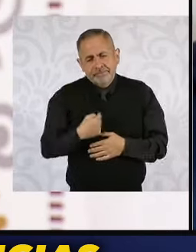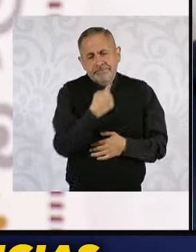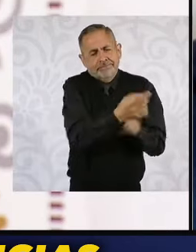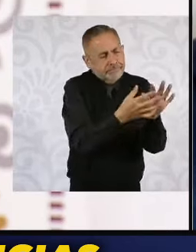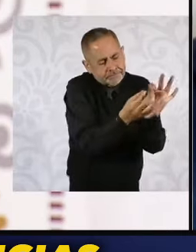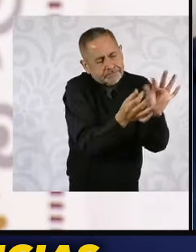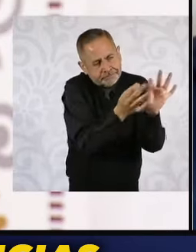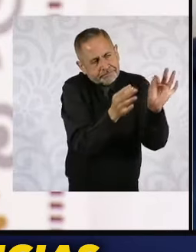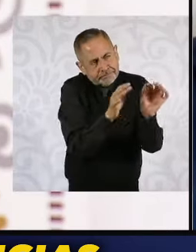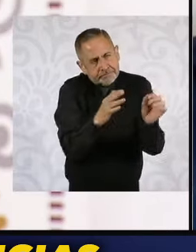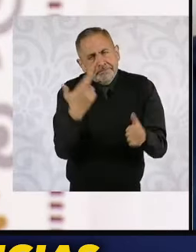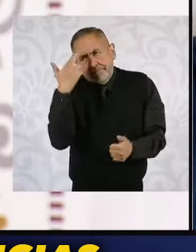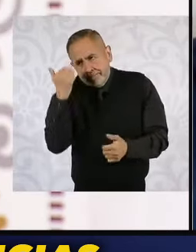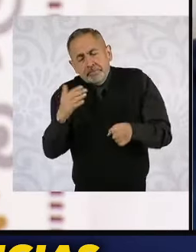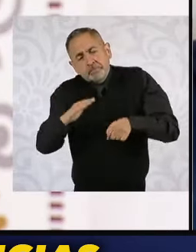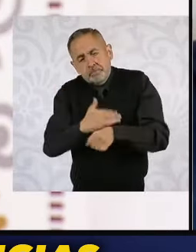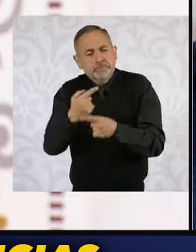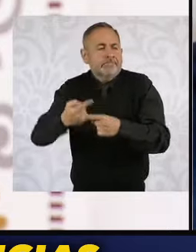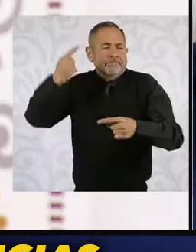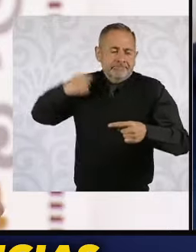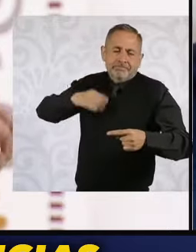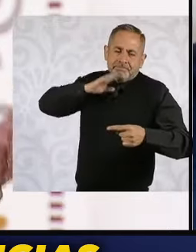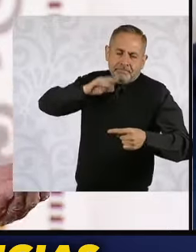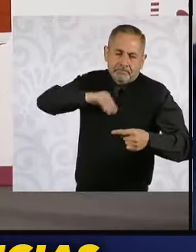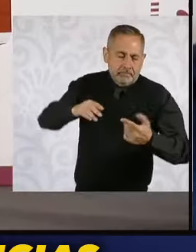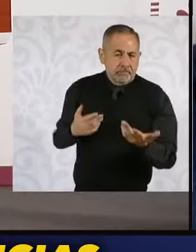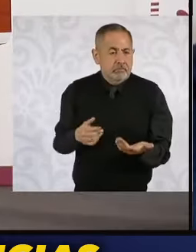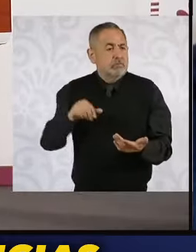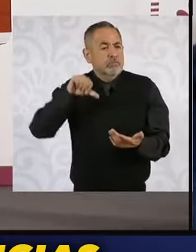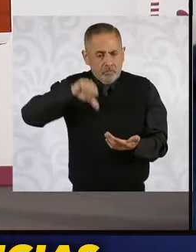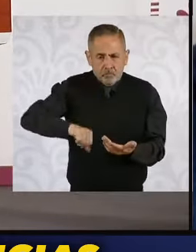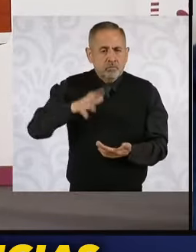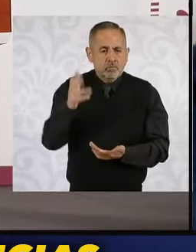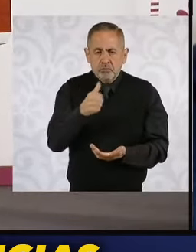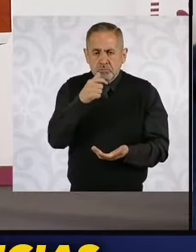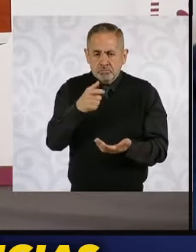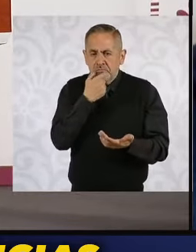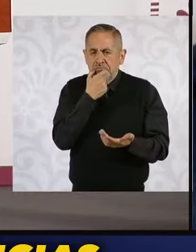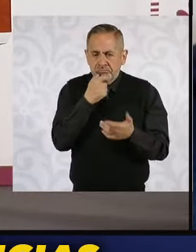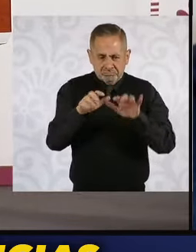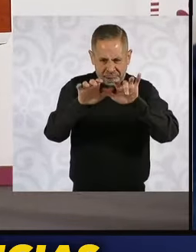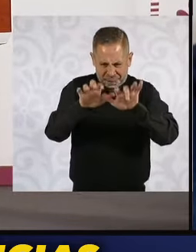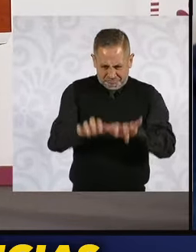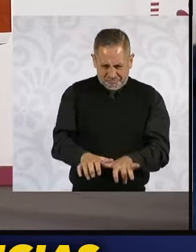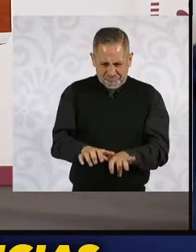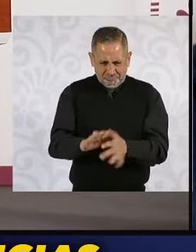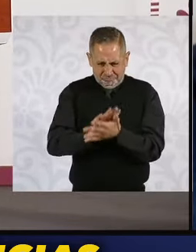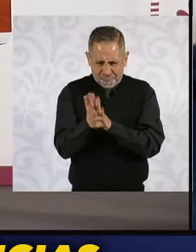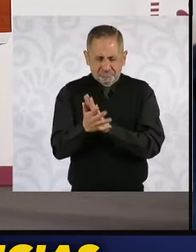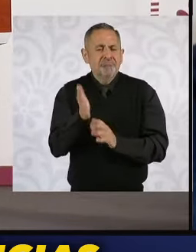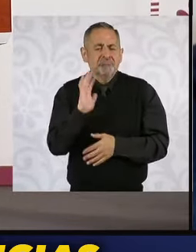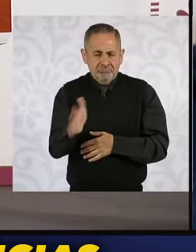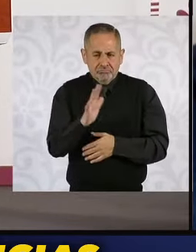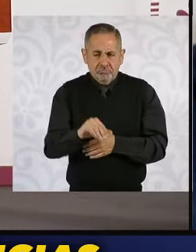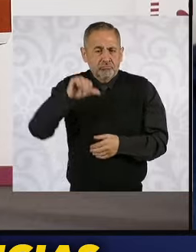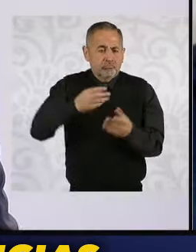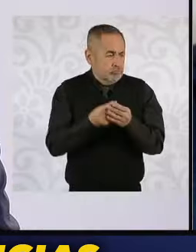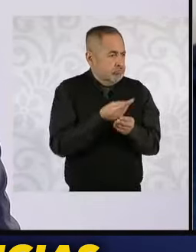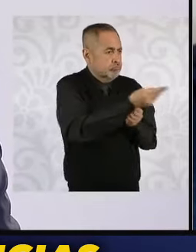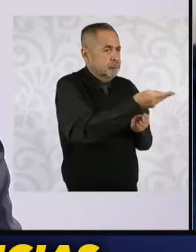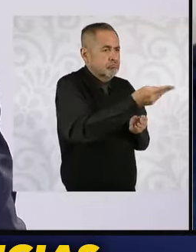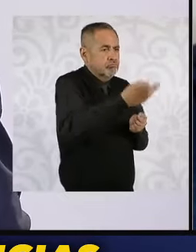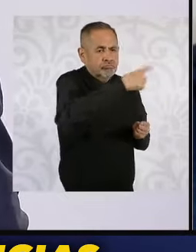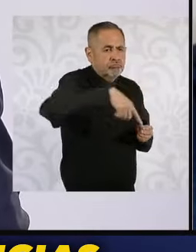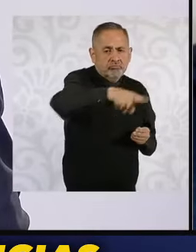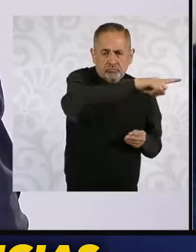son las razones. También se hizo ya un documento en inglés que hoy se los voy a entregar a los CEOs y a los representantes del gobierno de Estados Unidos que